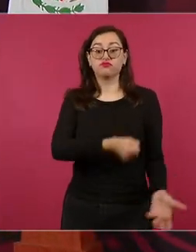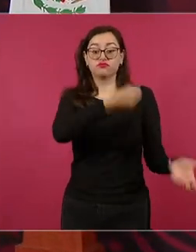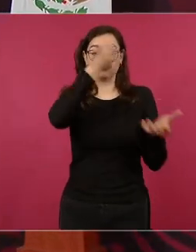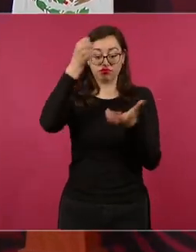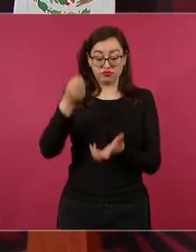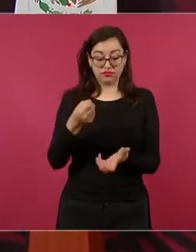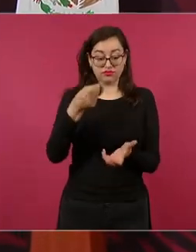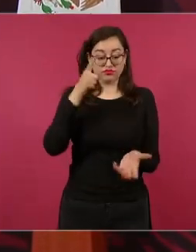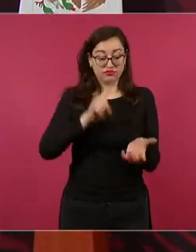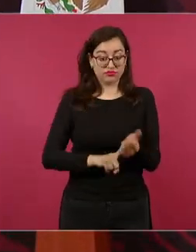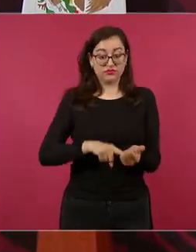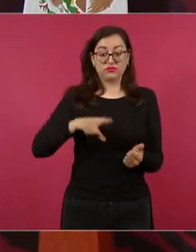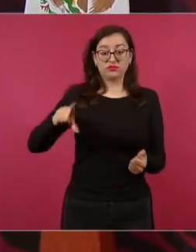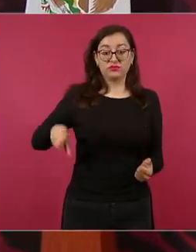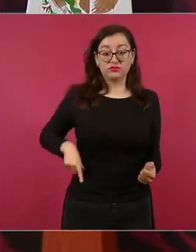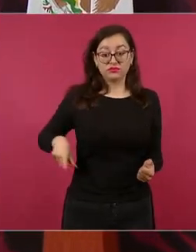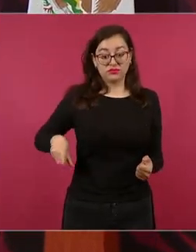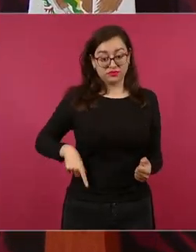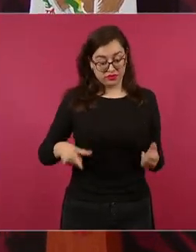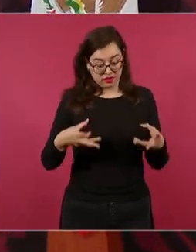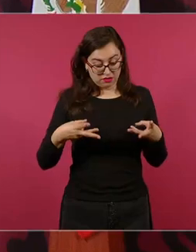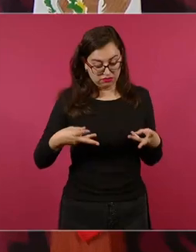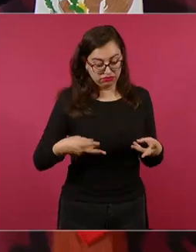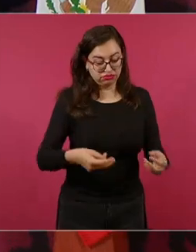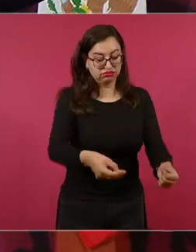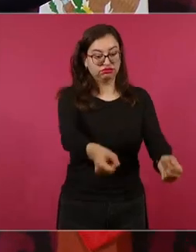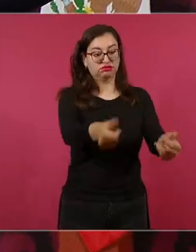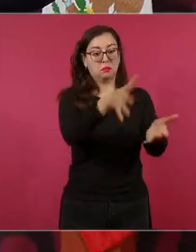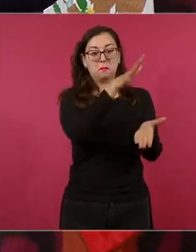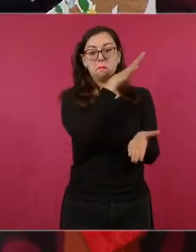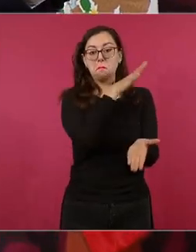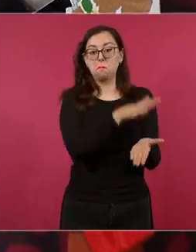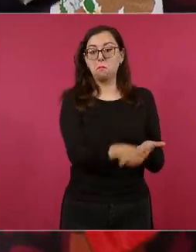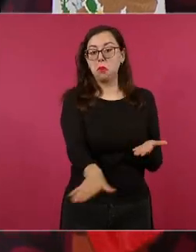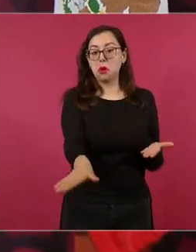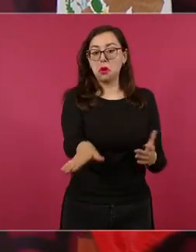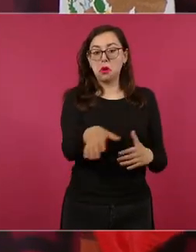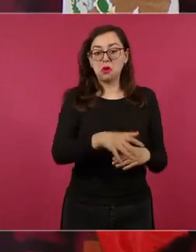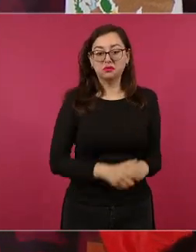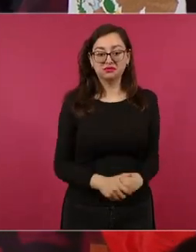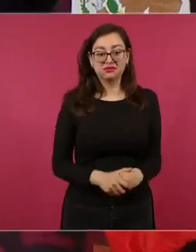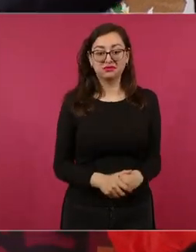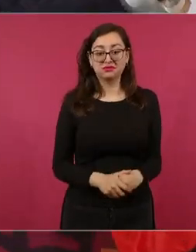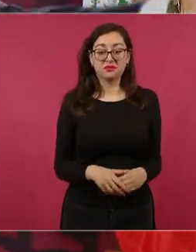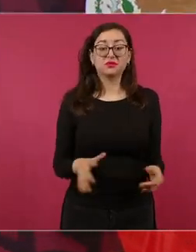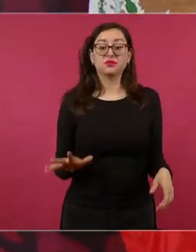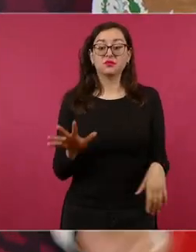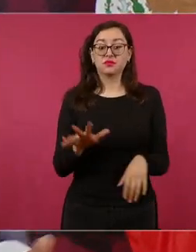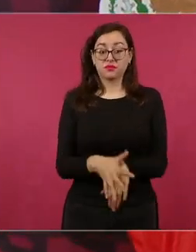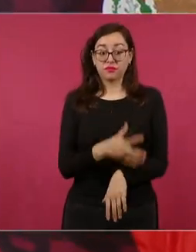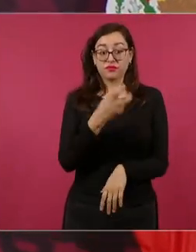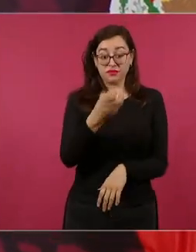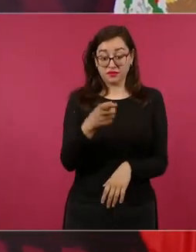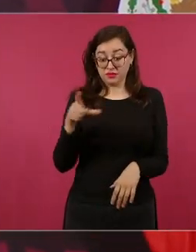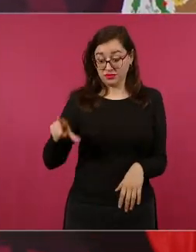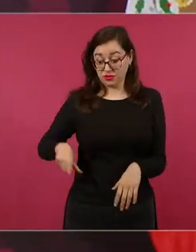gobierno por eso creaban los aparatos estos improductivos